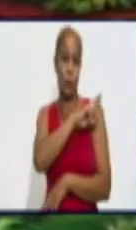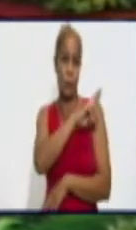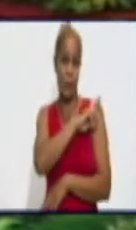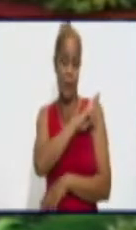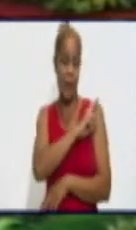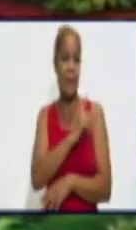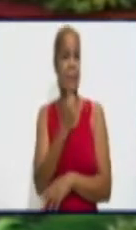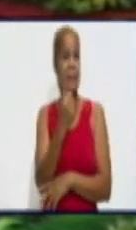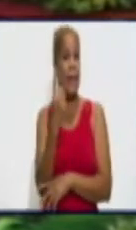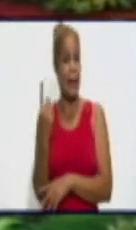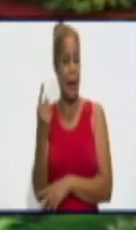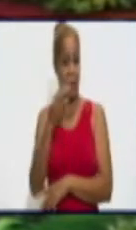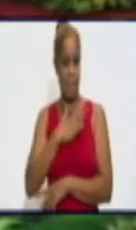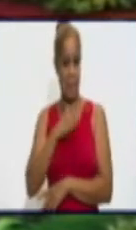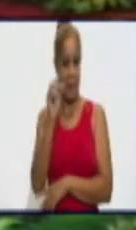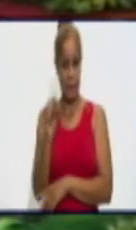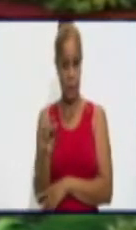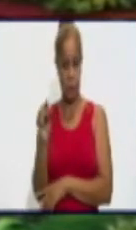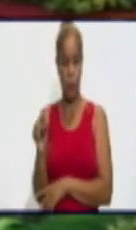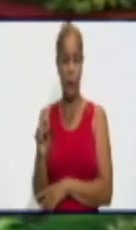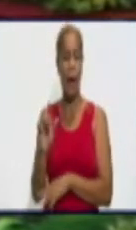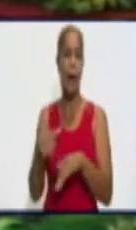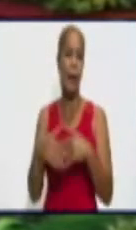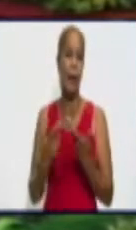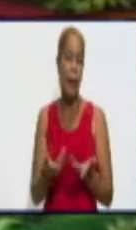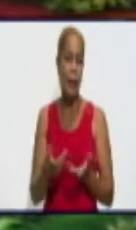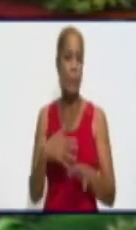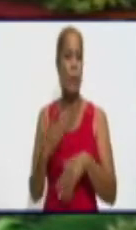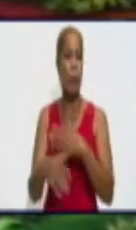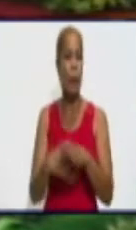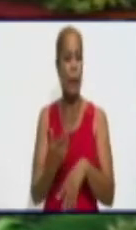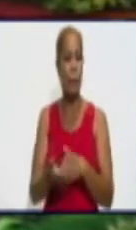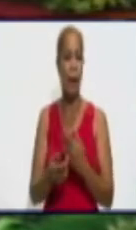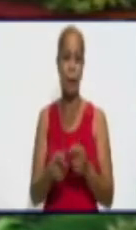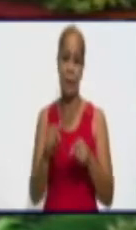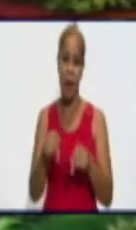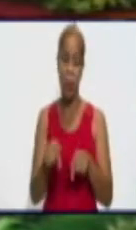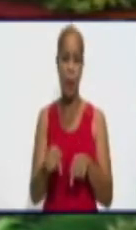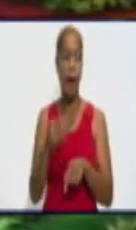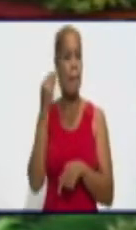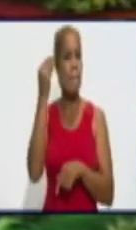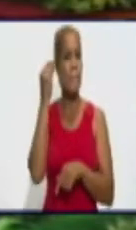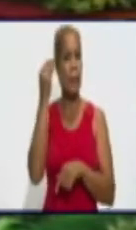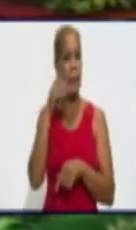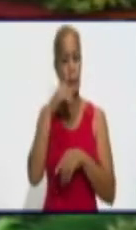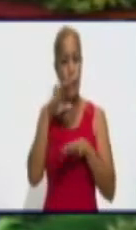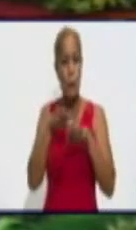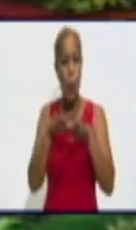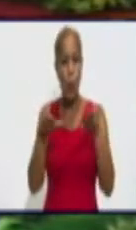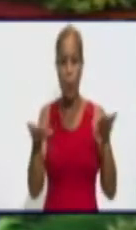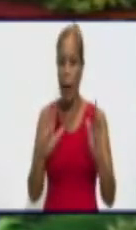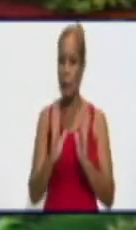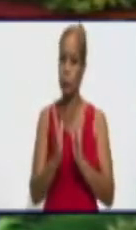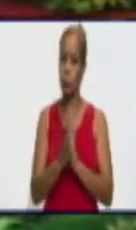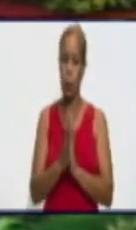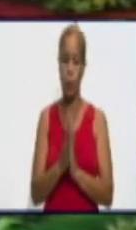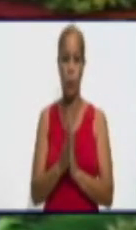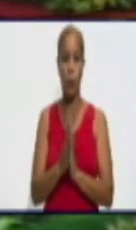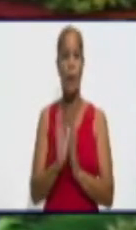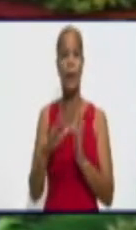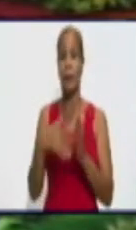el hecho de que estamos prácticamente en una normalidad aun cuando las fases no se han cambiado.